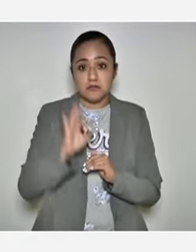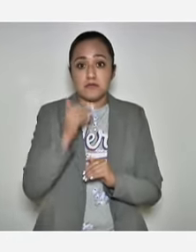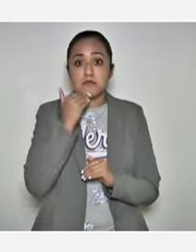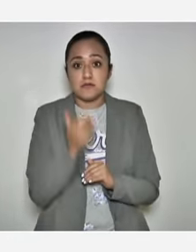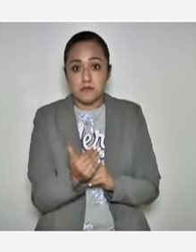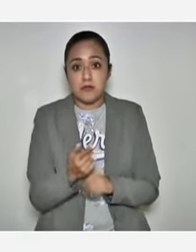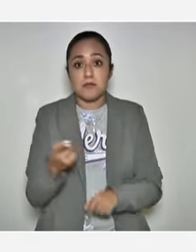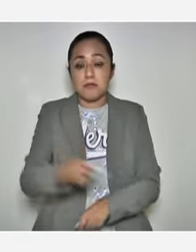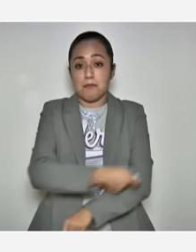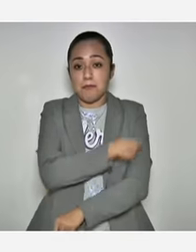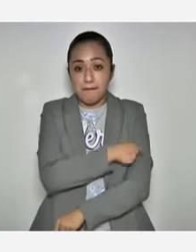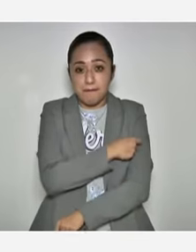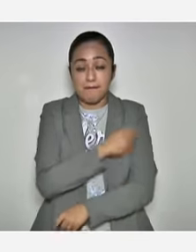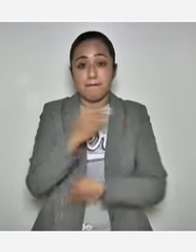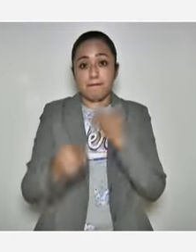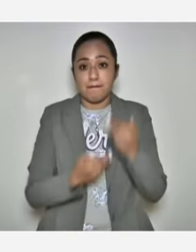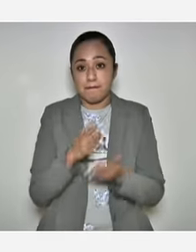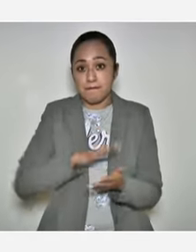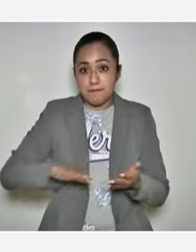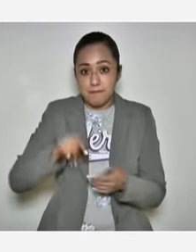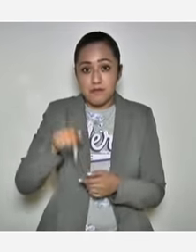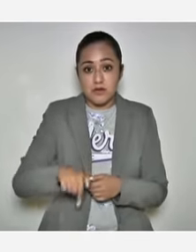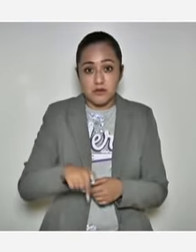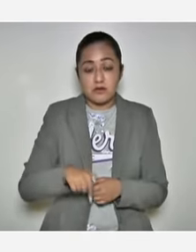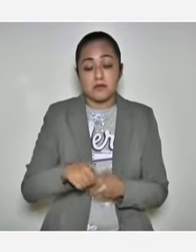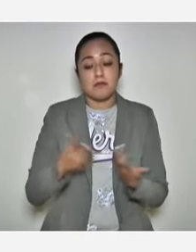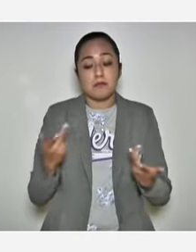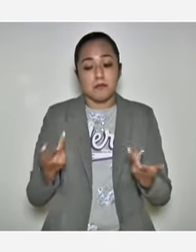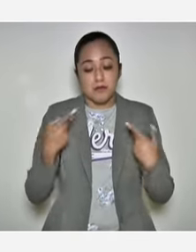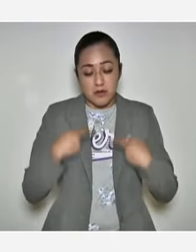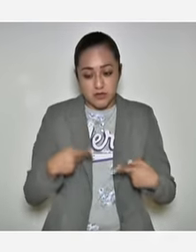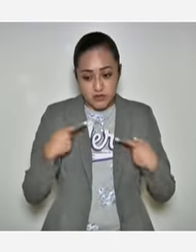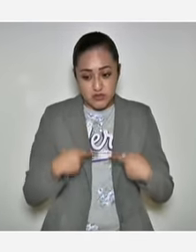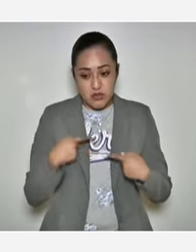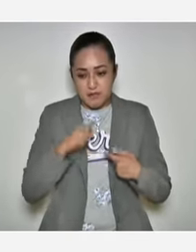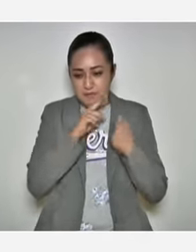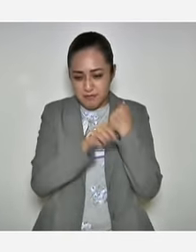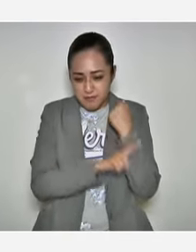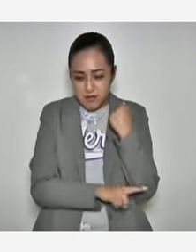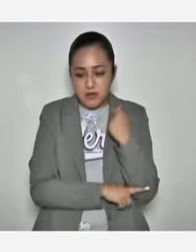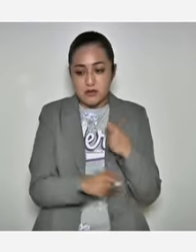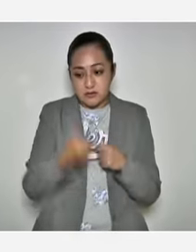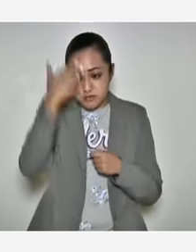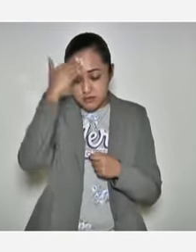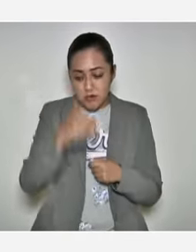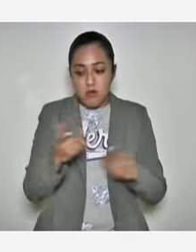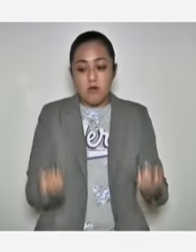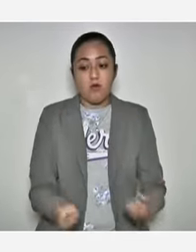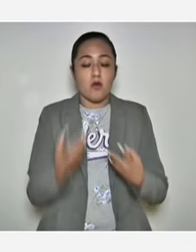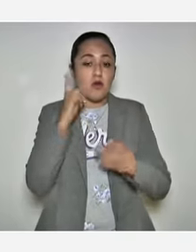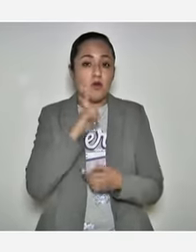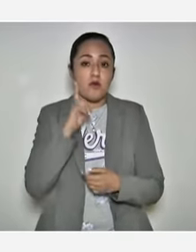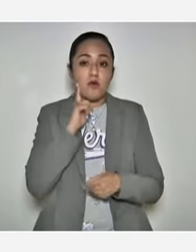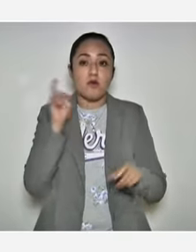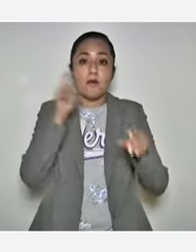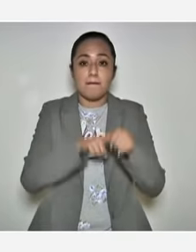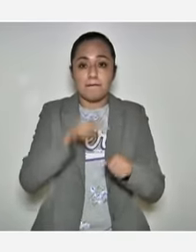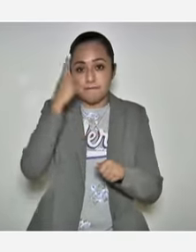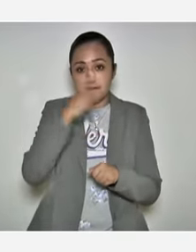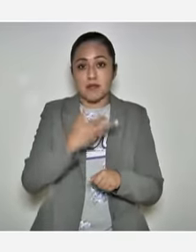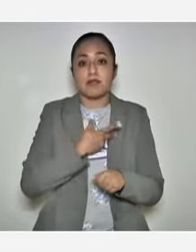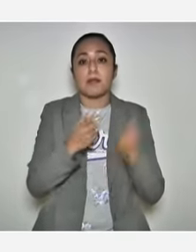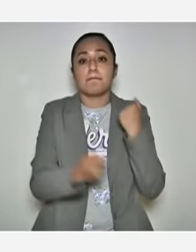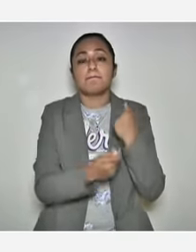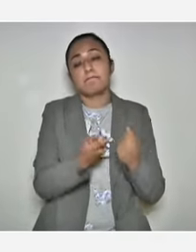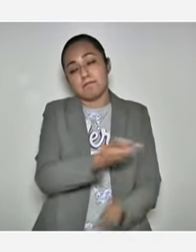de vacunación en este sector de la población y si se tiene conocimiento de cuántas mujeres se registraron para recibir